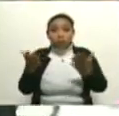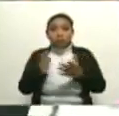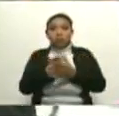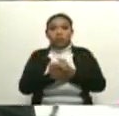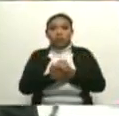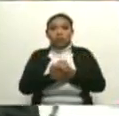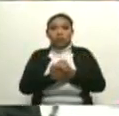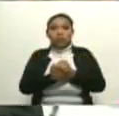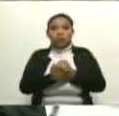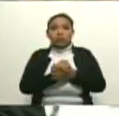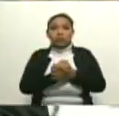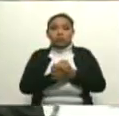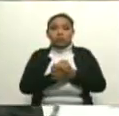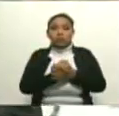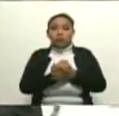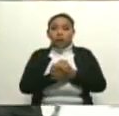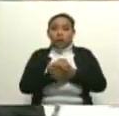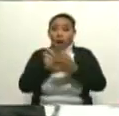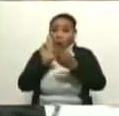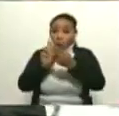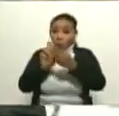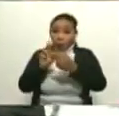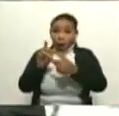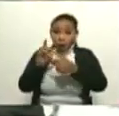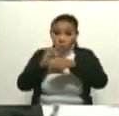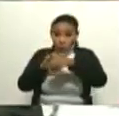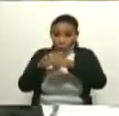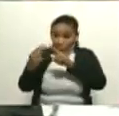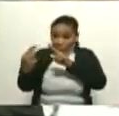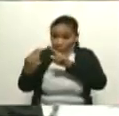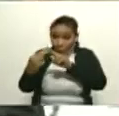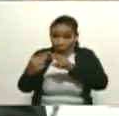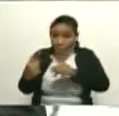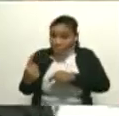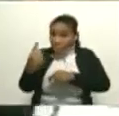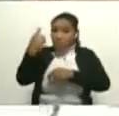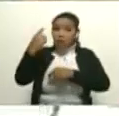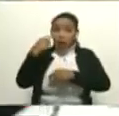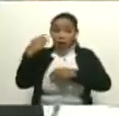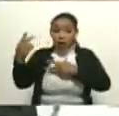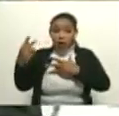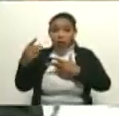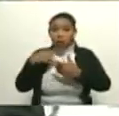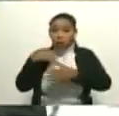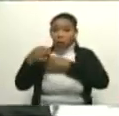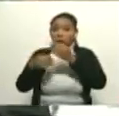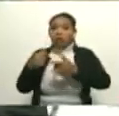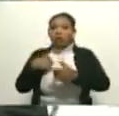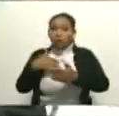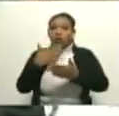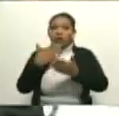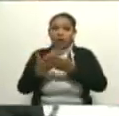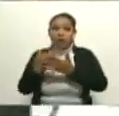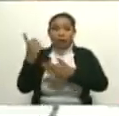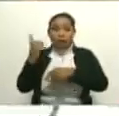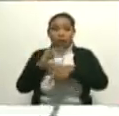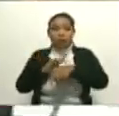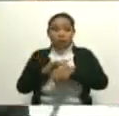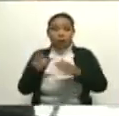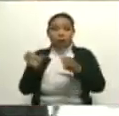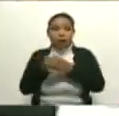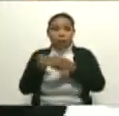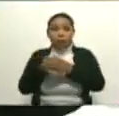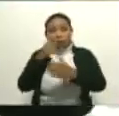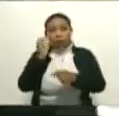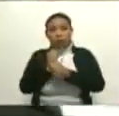Este... En lo que conocí el doctor y me dio ese ánimo, y se lo digo con todo el corazón, pues yo se lo agradezco mucho a él y a su equipo, se lo